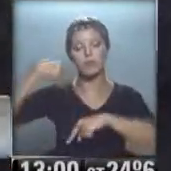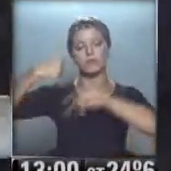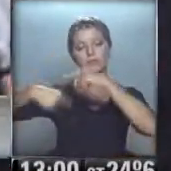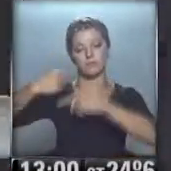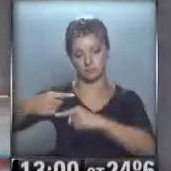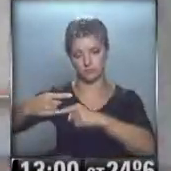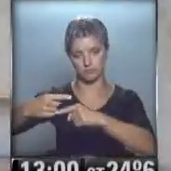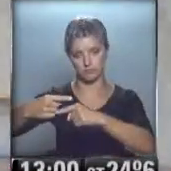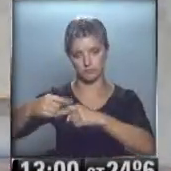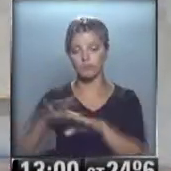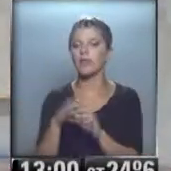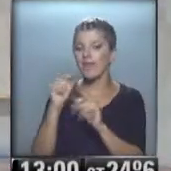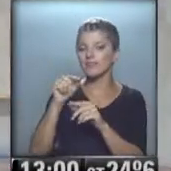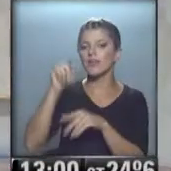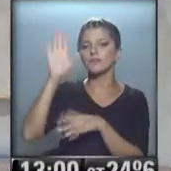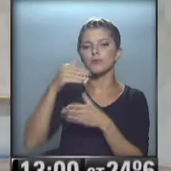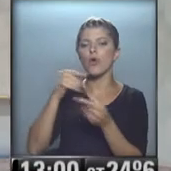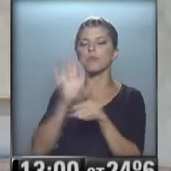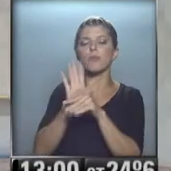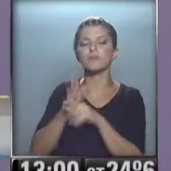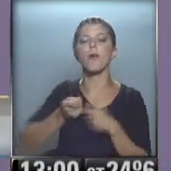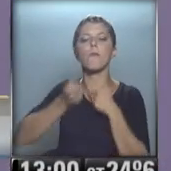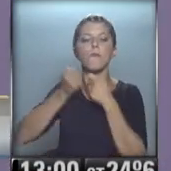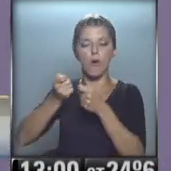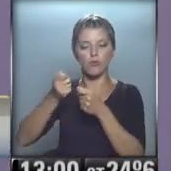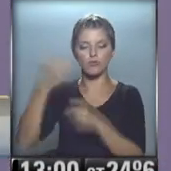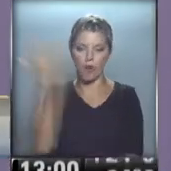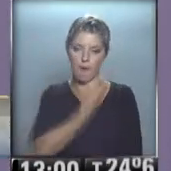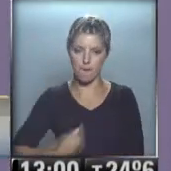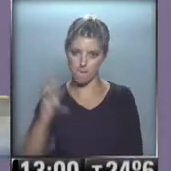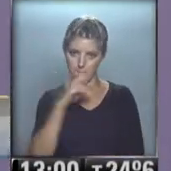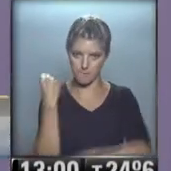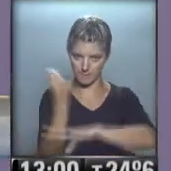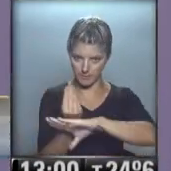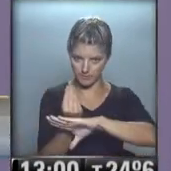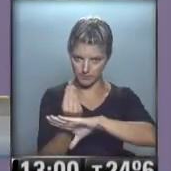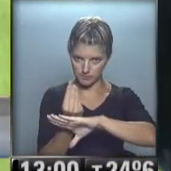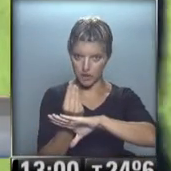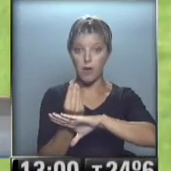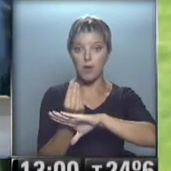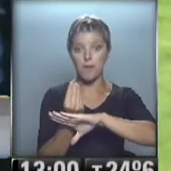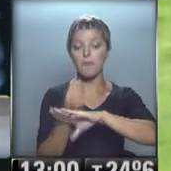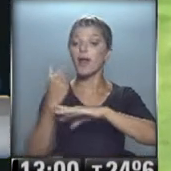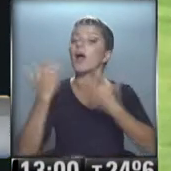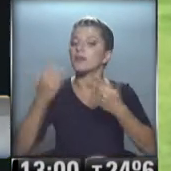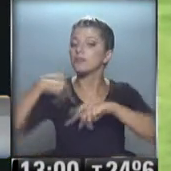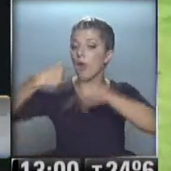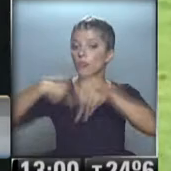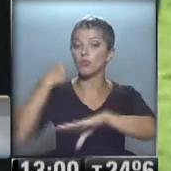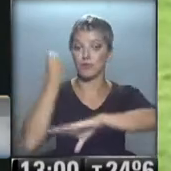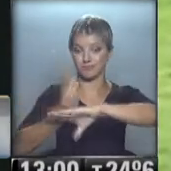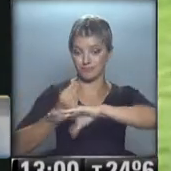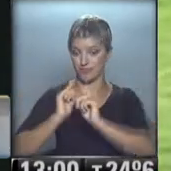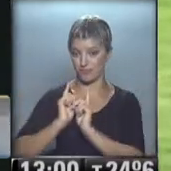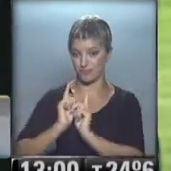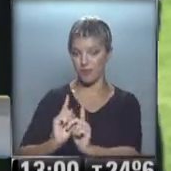El llamamiento fue visto como un renovado voto de confianza para Dilma en pos de un nuevo periodo presidencial y la propia presidenta